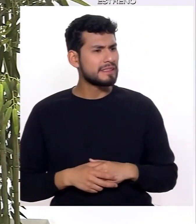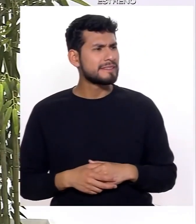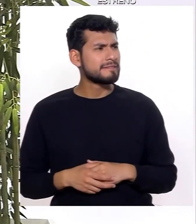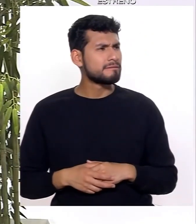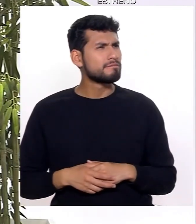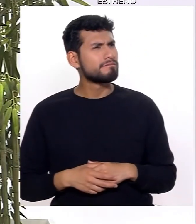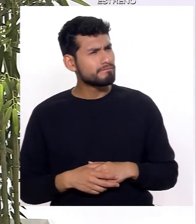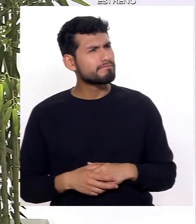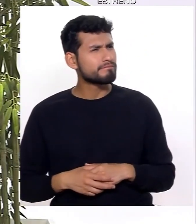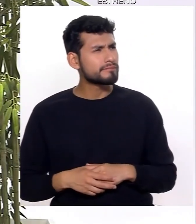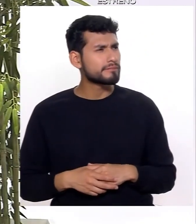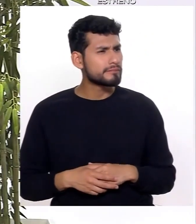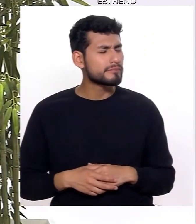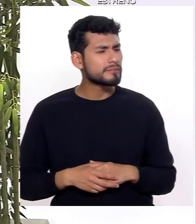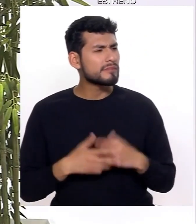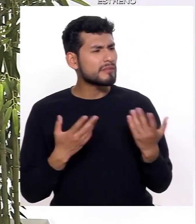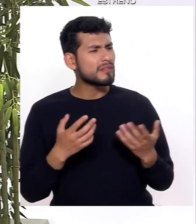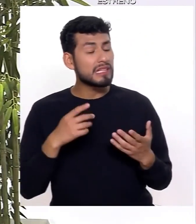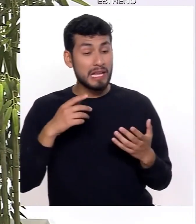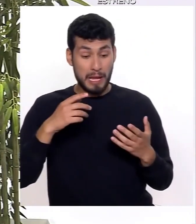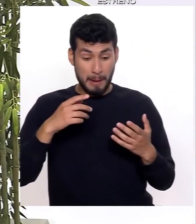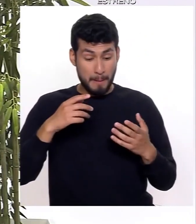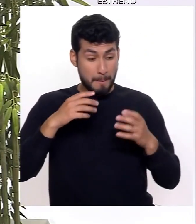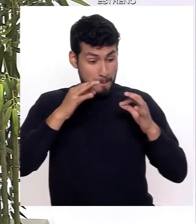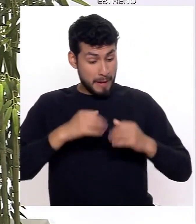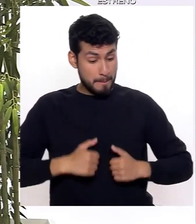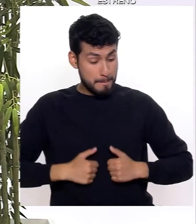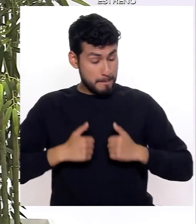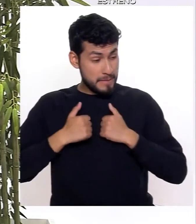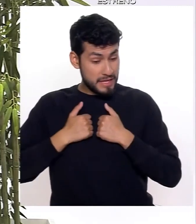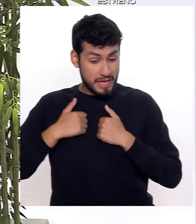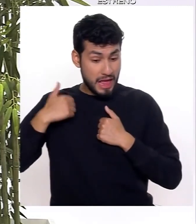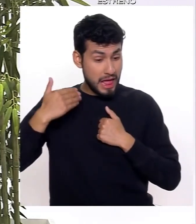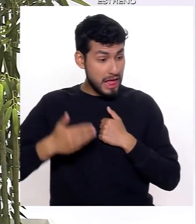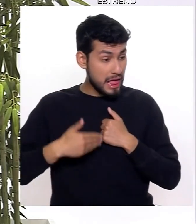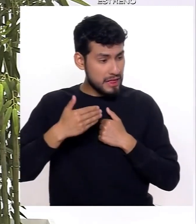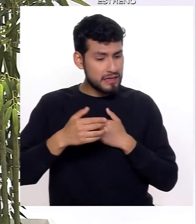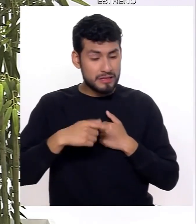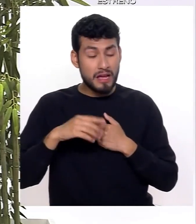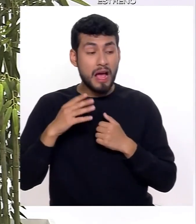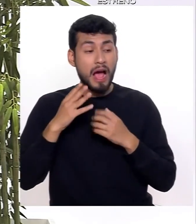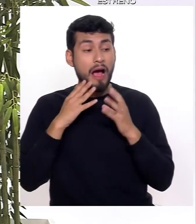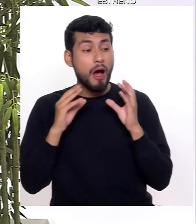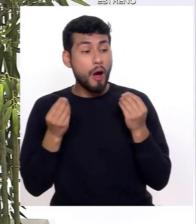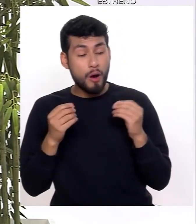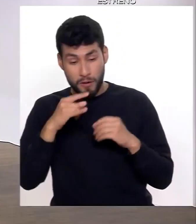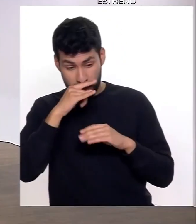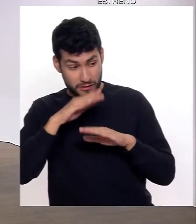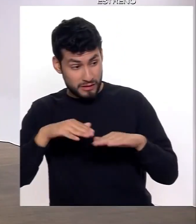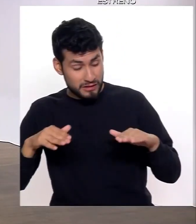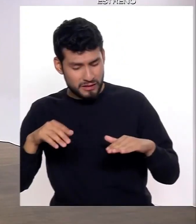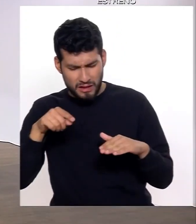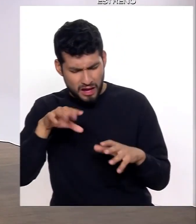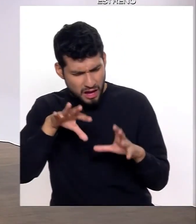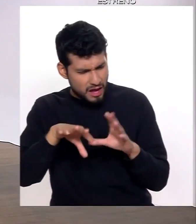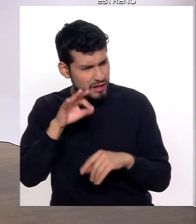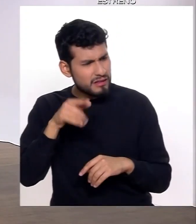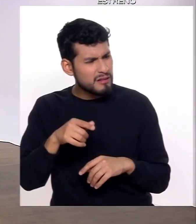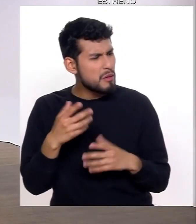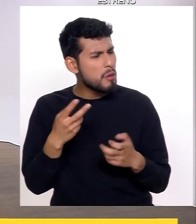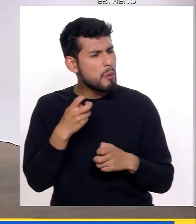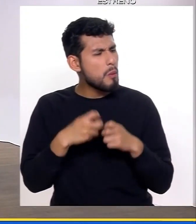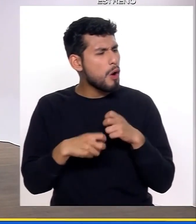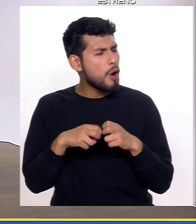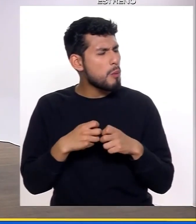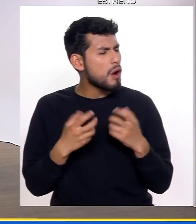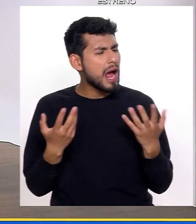pudiésemos hablar en términos de ciclo vital, por ejemplo, en los niños adolescentes, lo primero que uno va a notar, niño que tiene algún